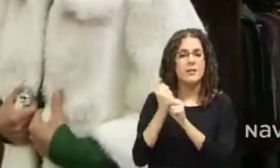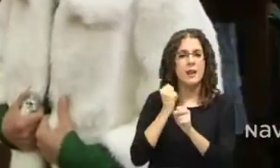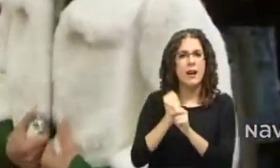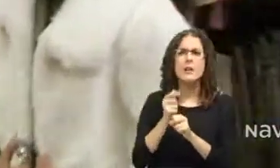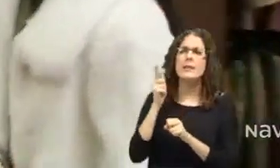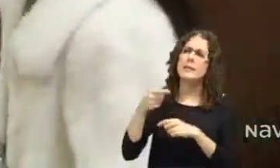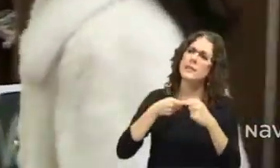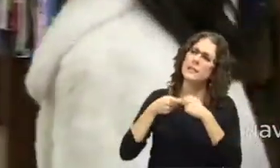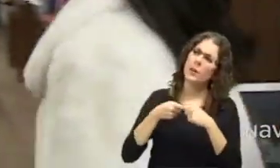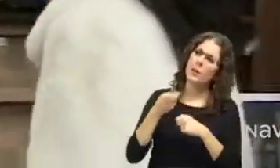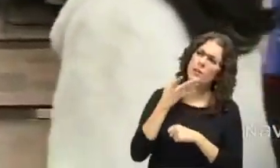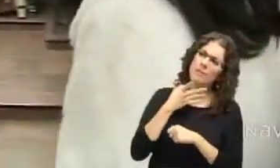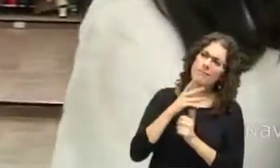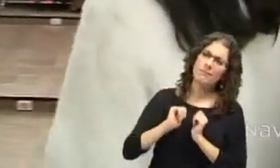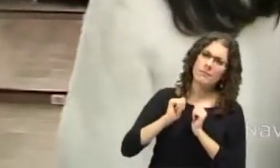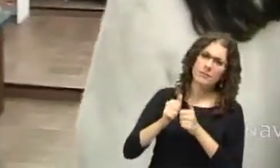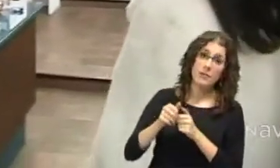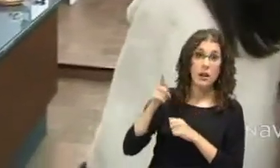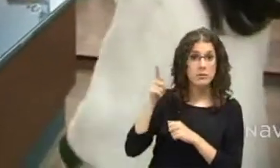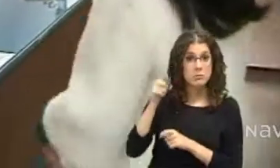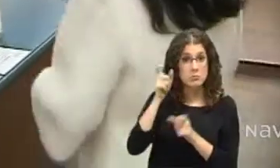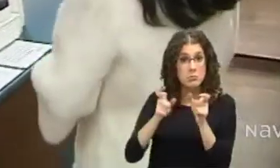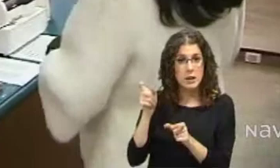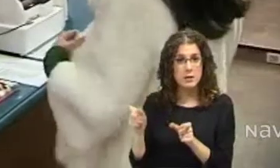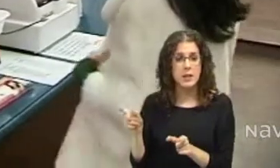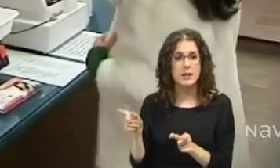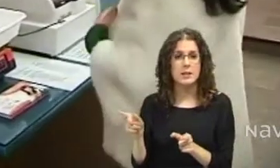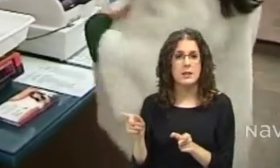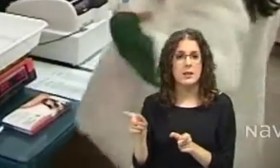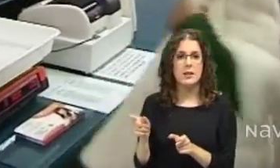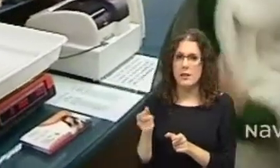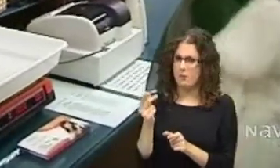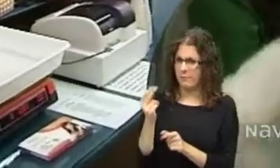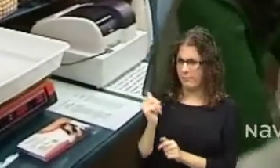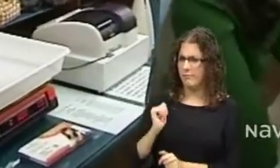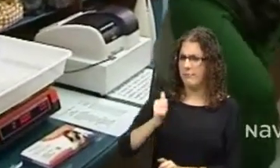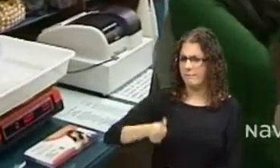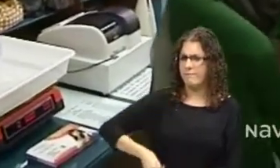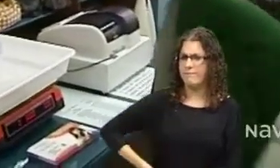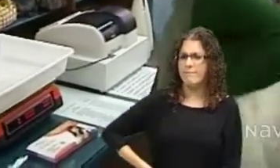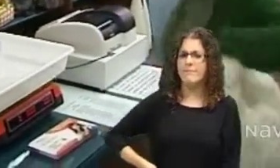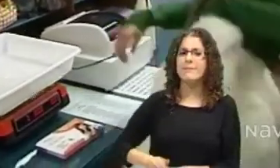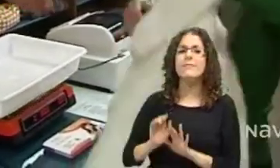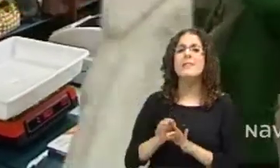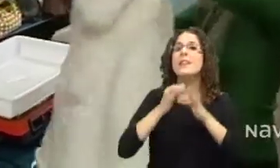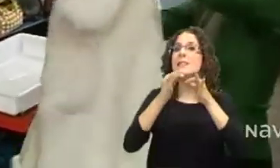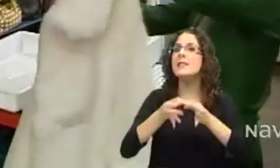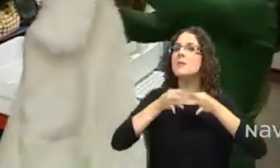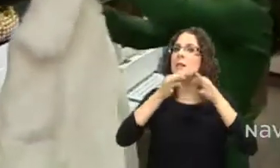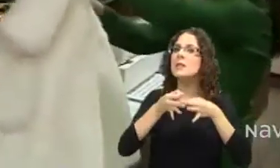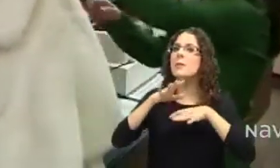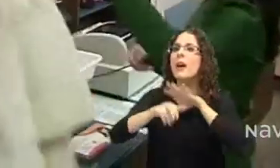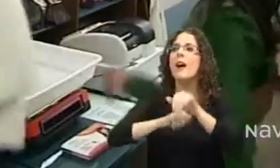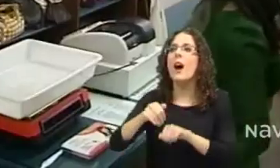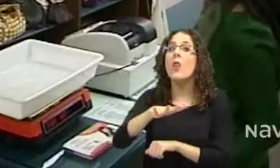negocios. Ahí había gente, concretamente yo conocía a una persona que tenía mucho dinero, pero él iba siempre a comprar a tiendas de estas.